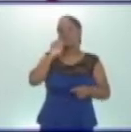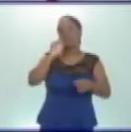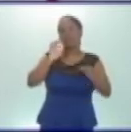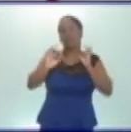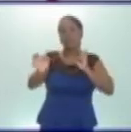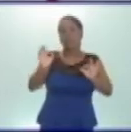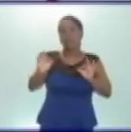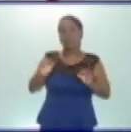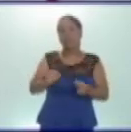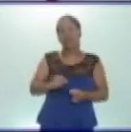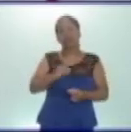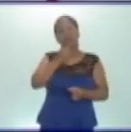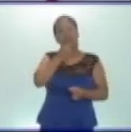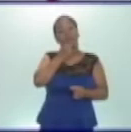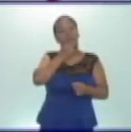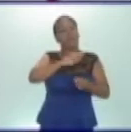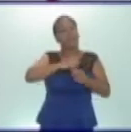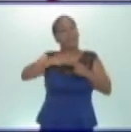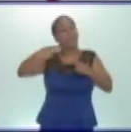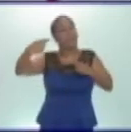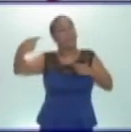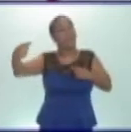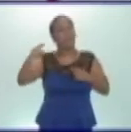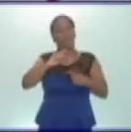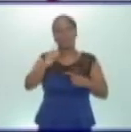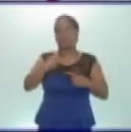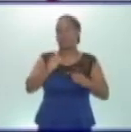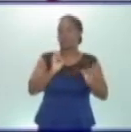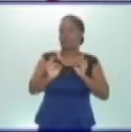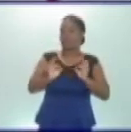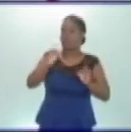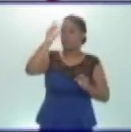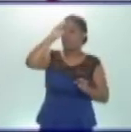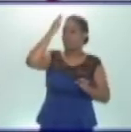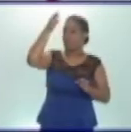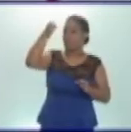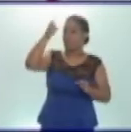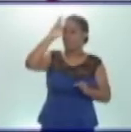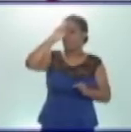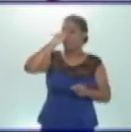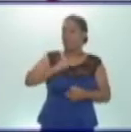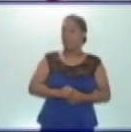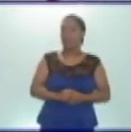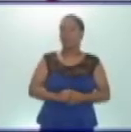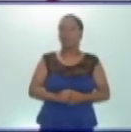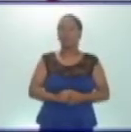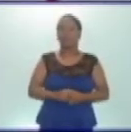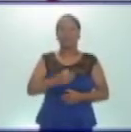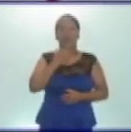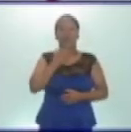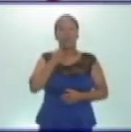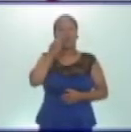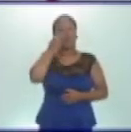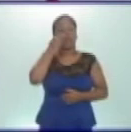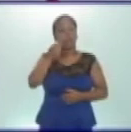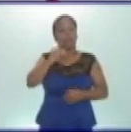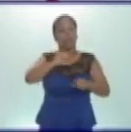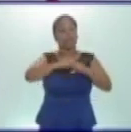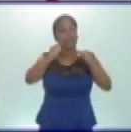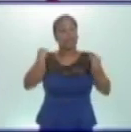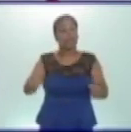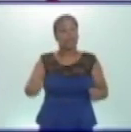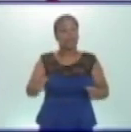si no es bien atendida. Y en todos los órganos de este sistema, como pueden observar en pantalla, se pueden formar